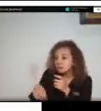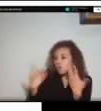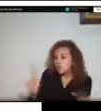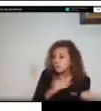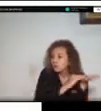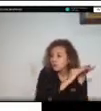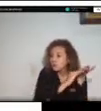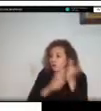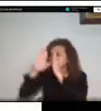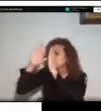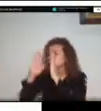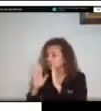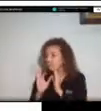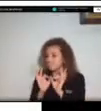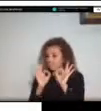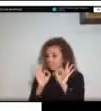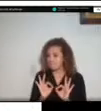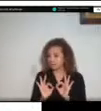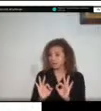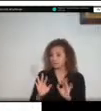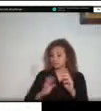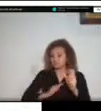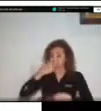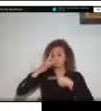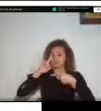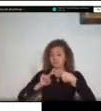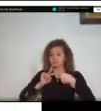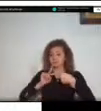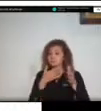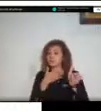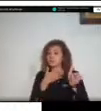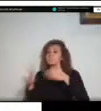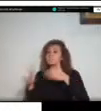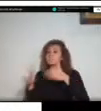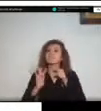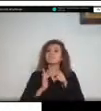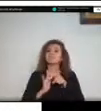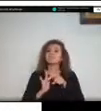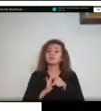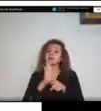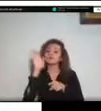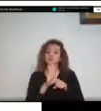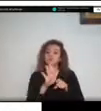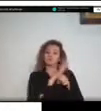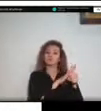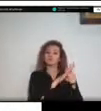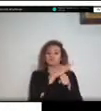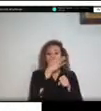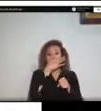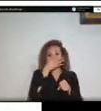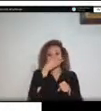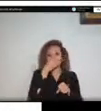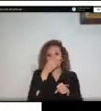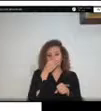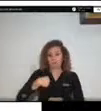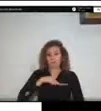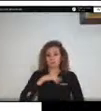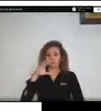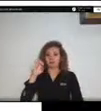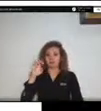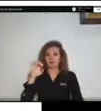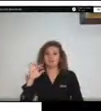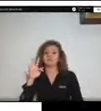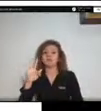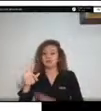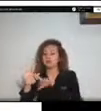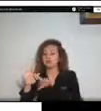eso definimos un plan de acción del incidente en CENET particularmente y en el grupo empresarial ecopetrol adoptamos la metodología del